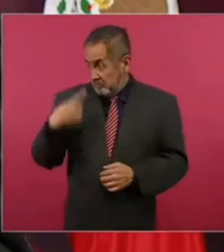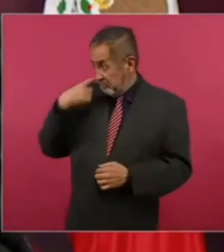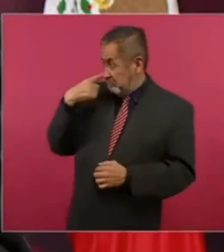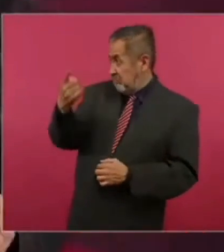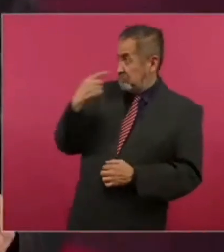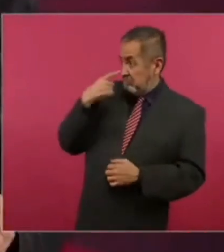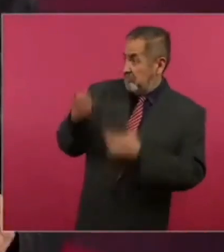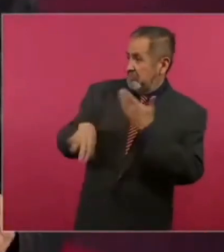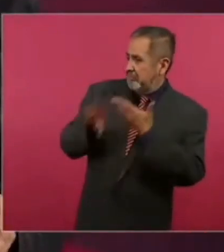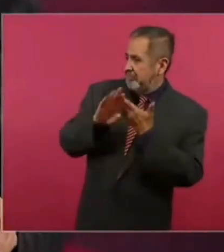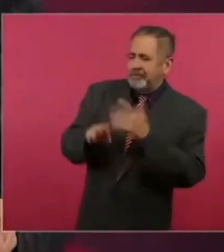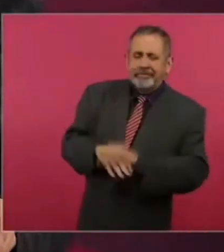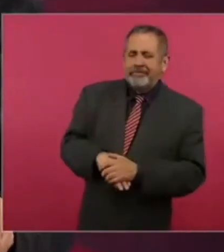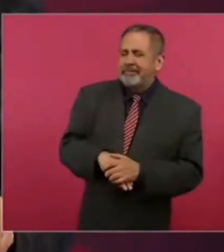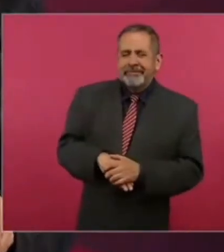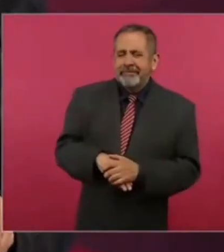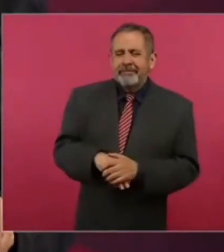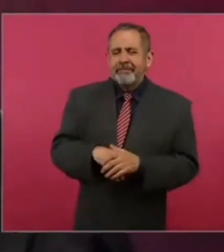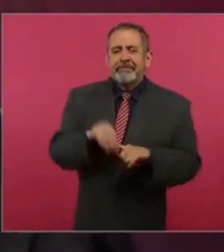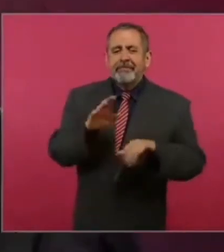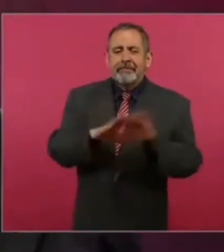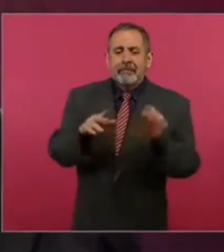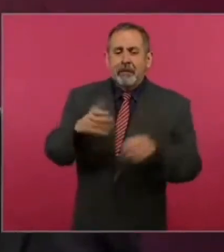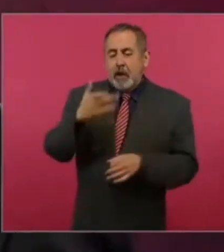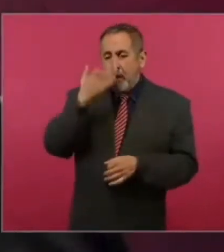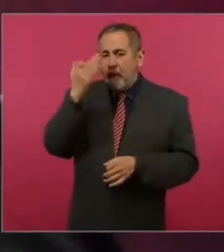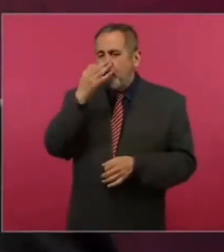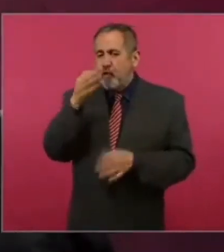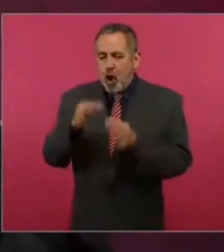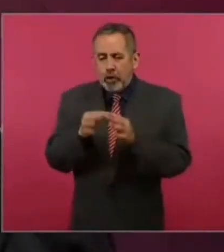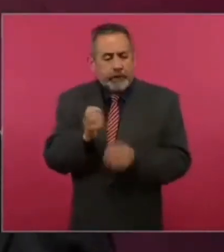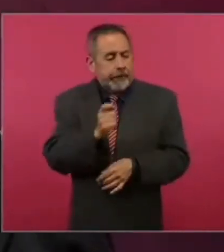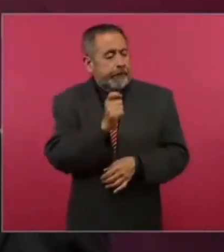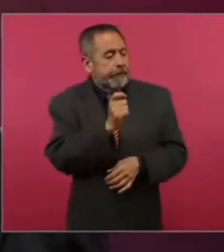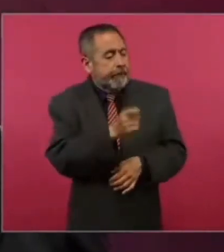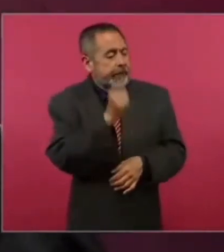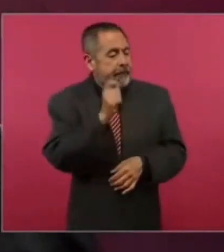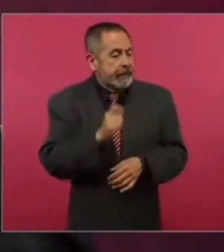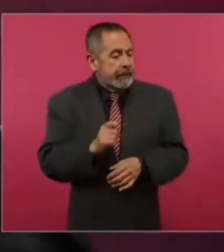el pétalo de una rosa. No tocarlos.